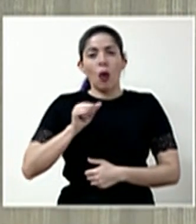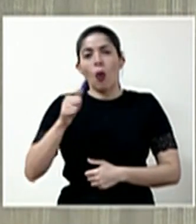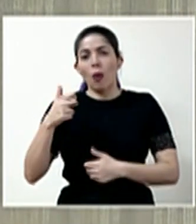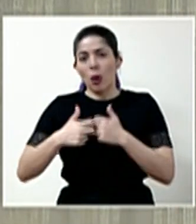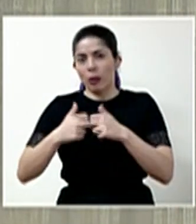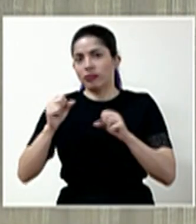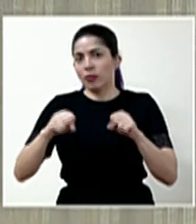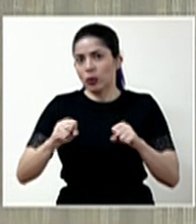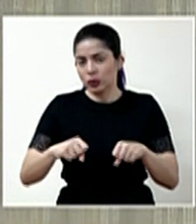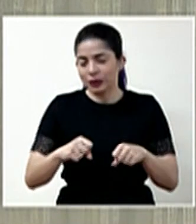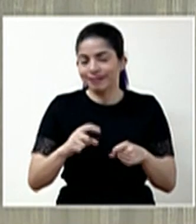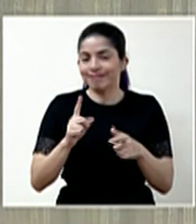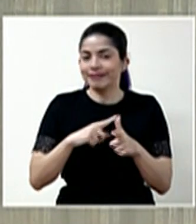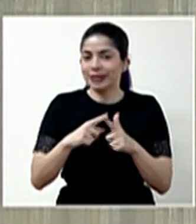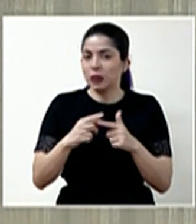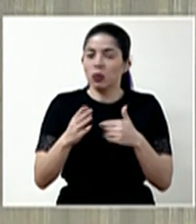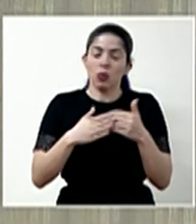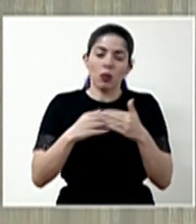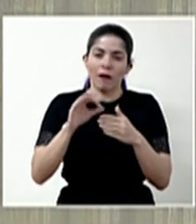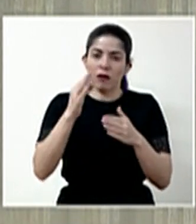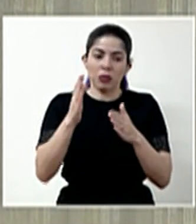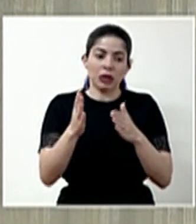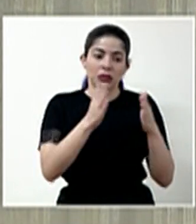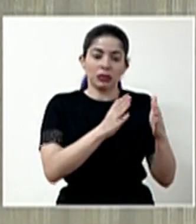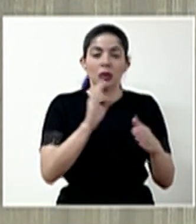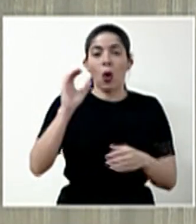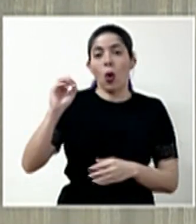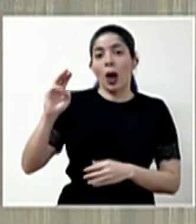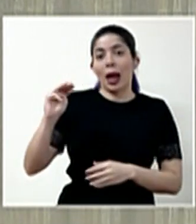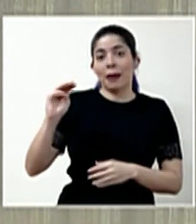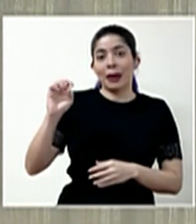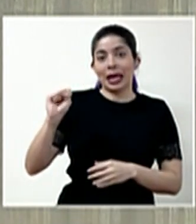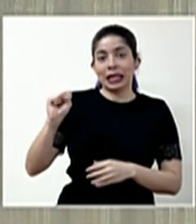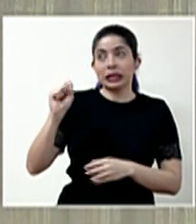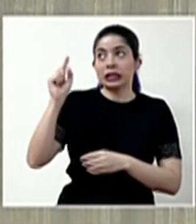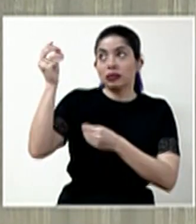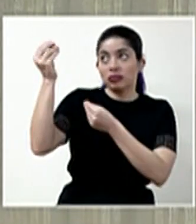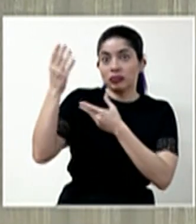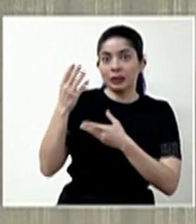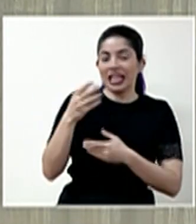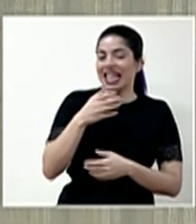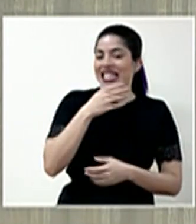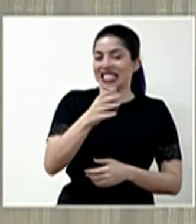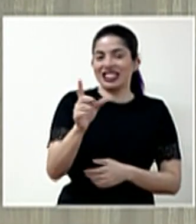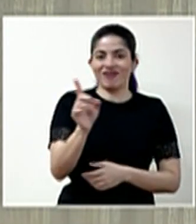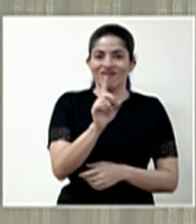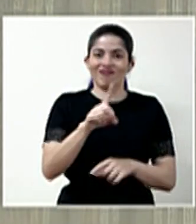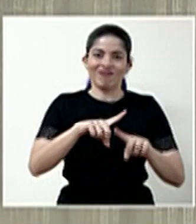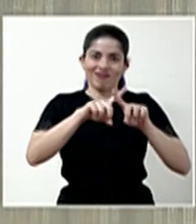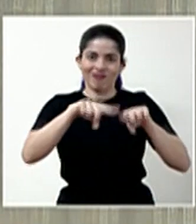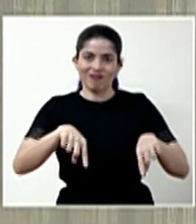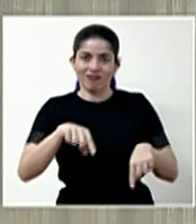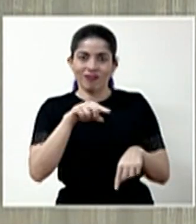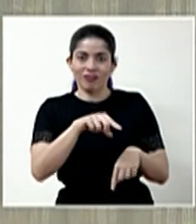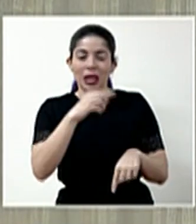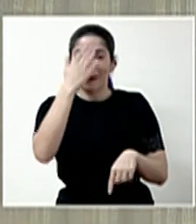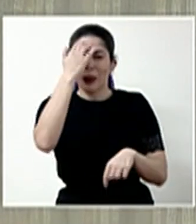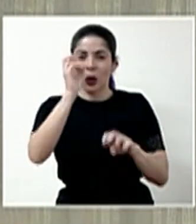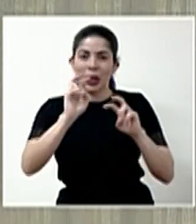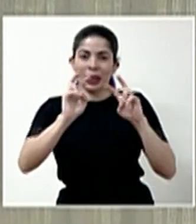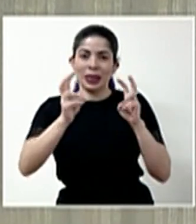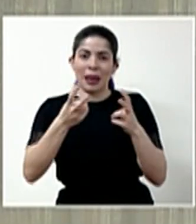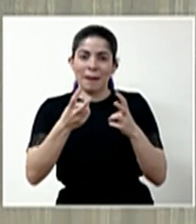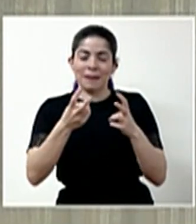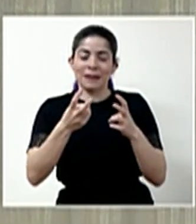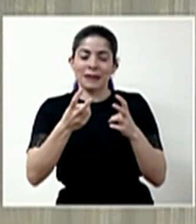Así que de todos modos, eso ya la OMS lo ha desrecomendado justamente por el asunto que